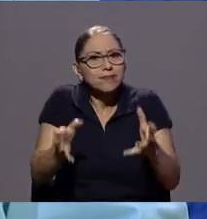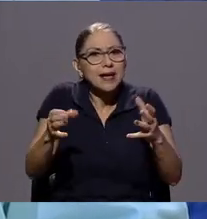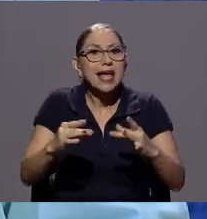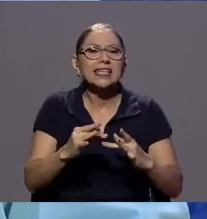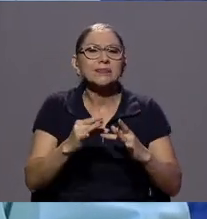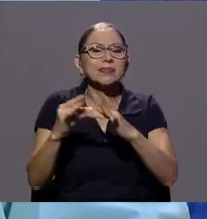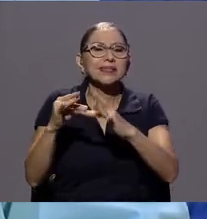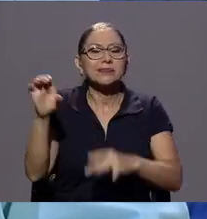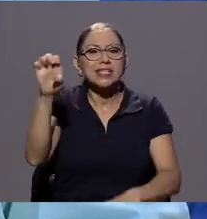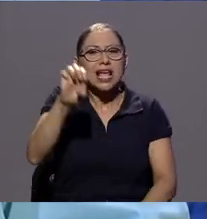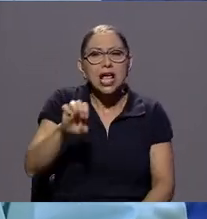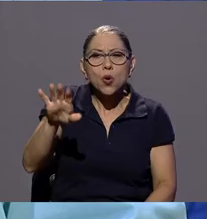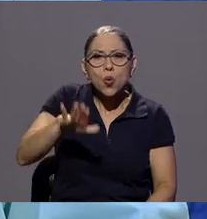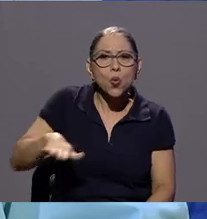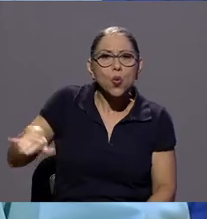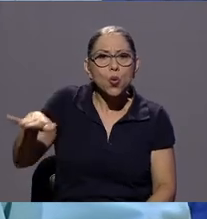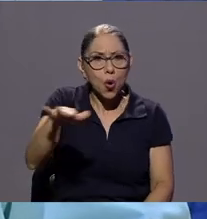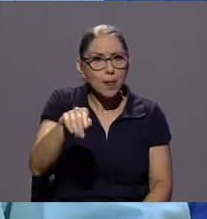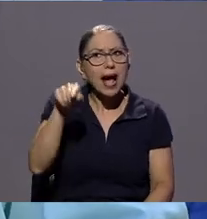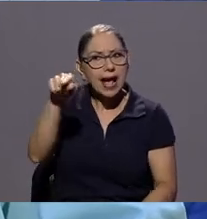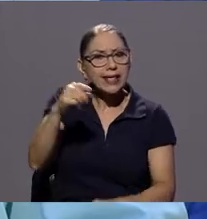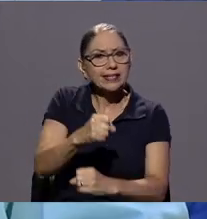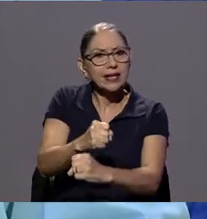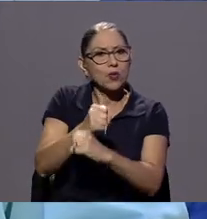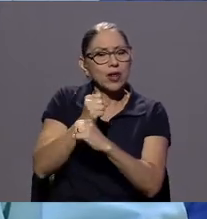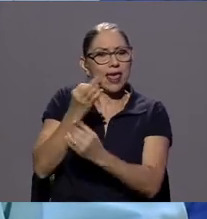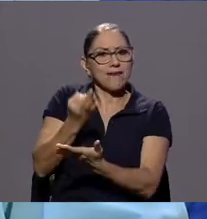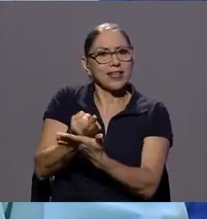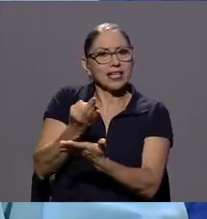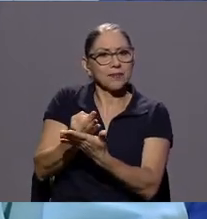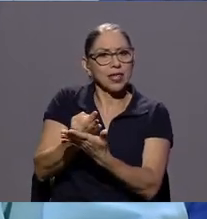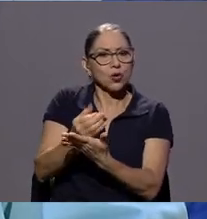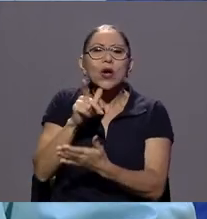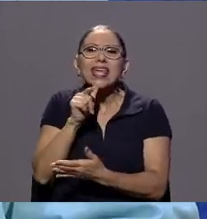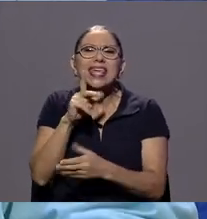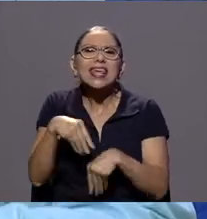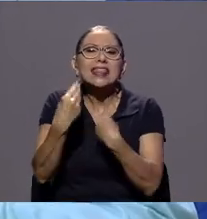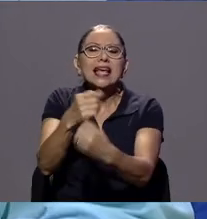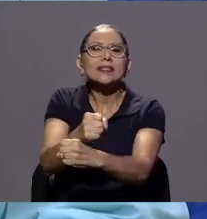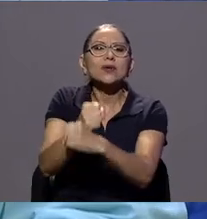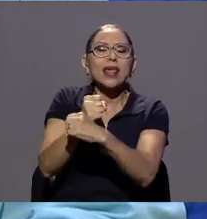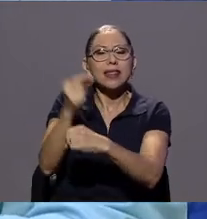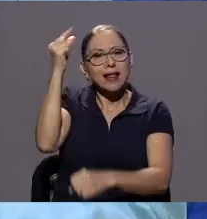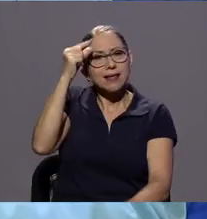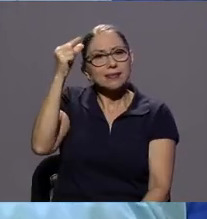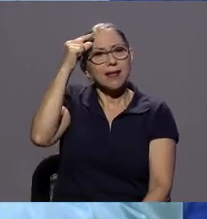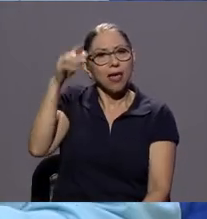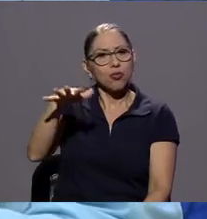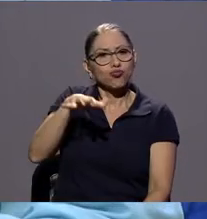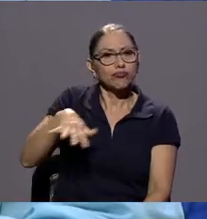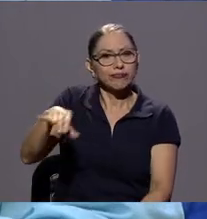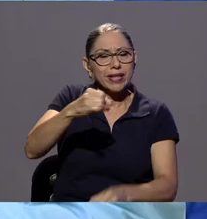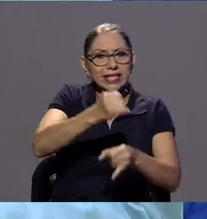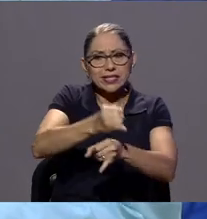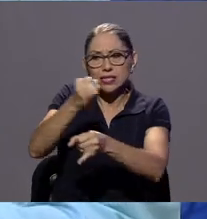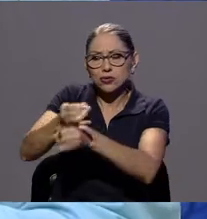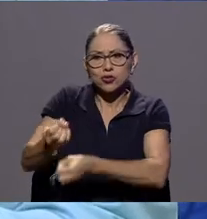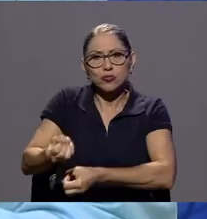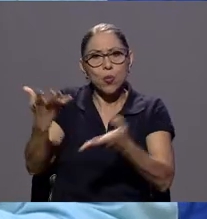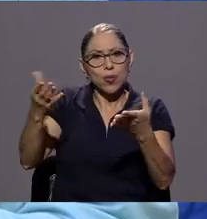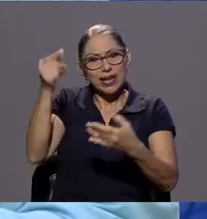donde se tiene toda una seguridad de financiamiento por parte del Estado es decir, el Estado ya destina